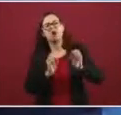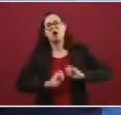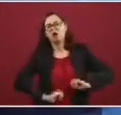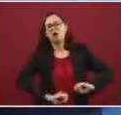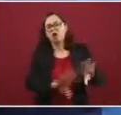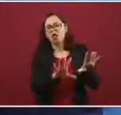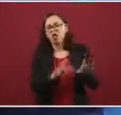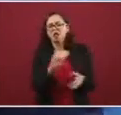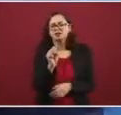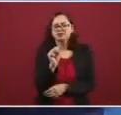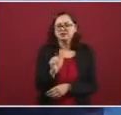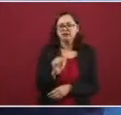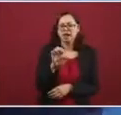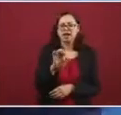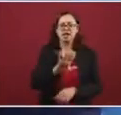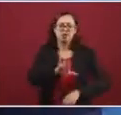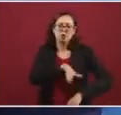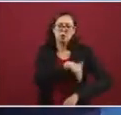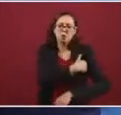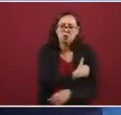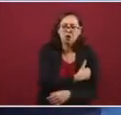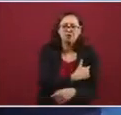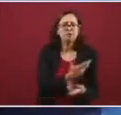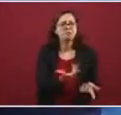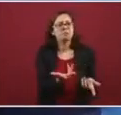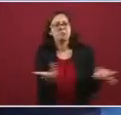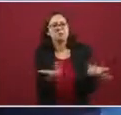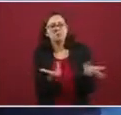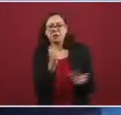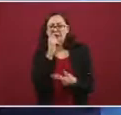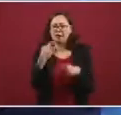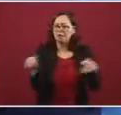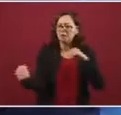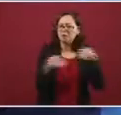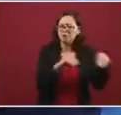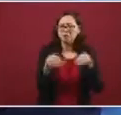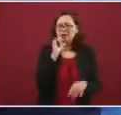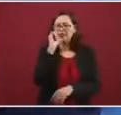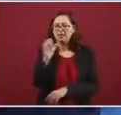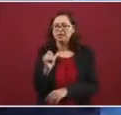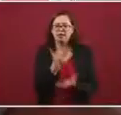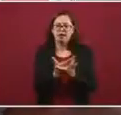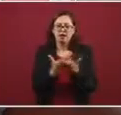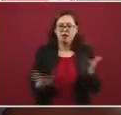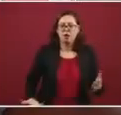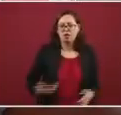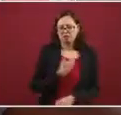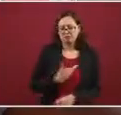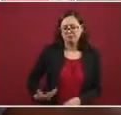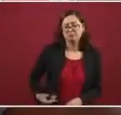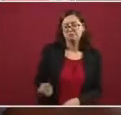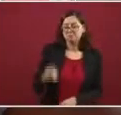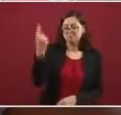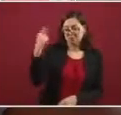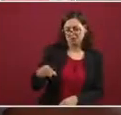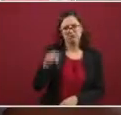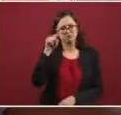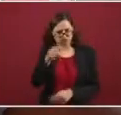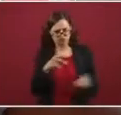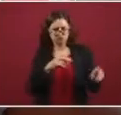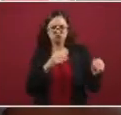en este caso del SAE, sin ningún uso productivo, pues la instrucción del señor presidente es que ahora sí se le transforme.